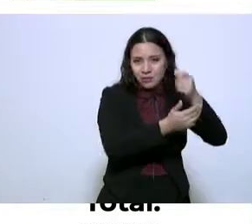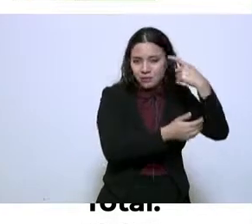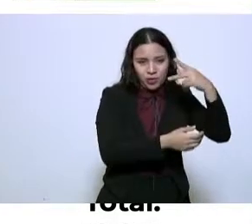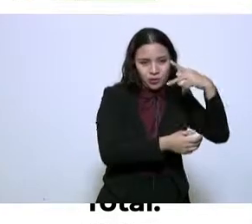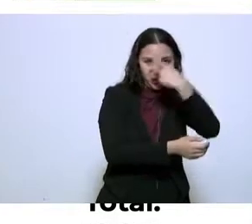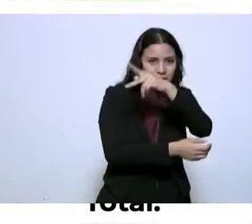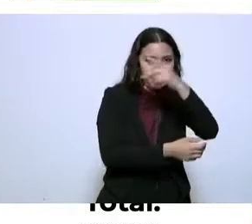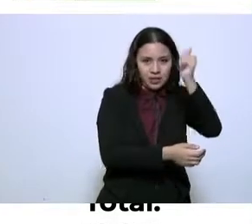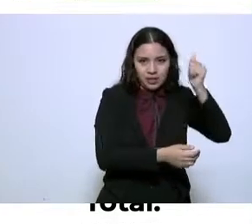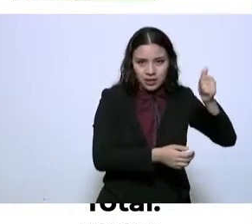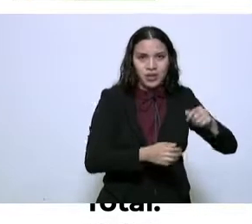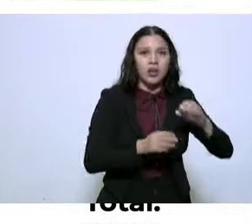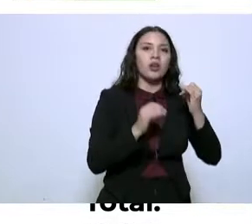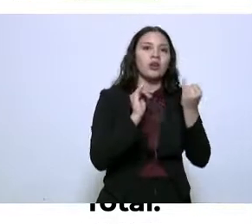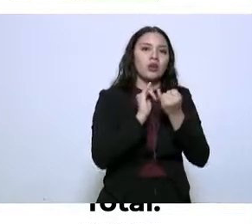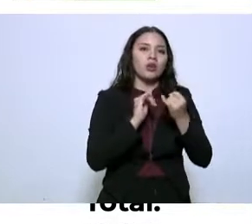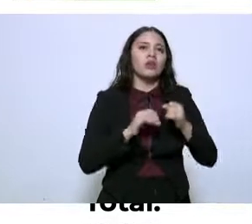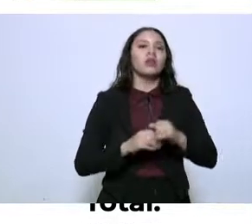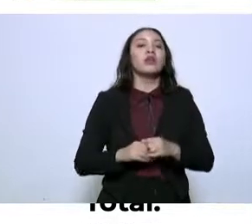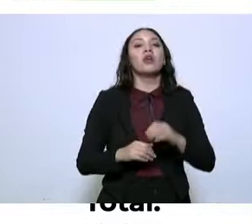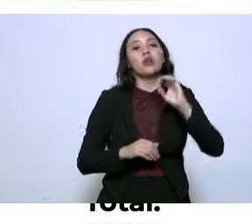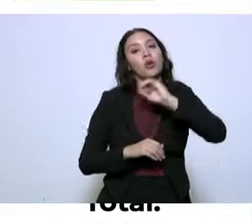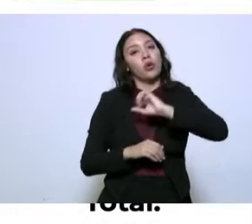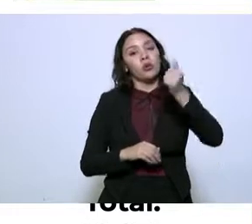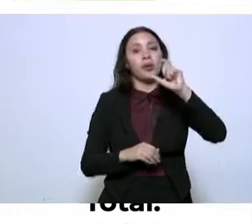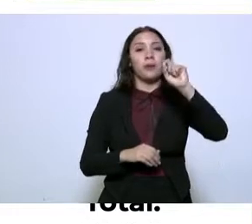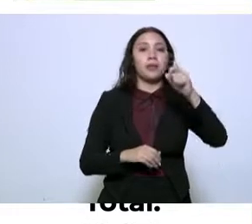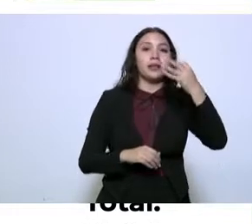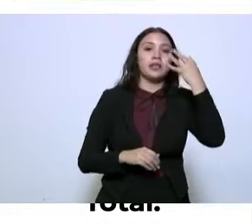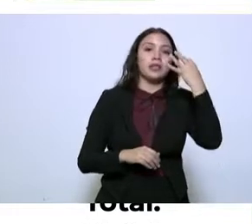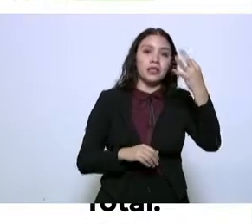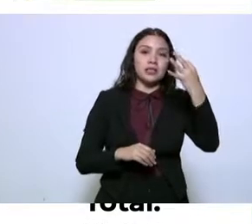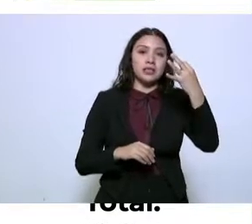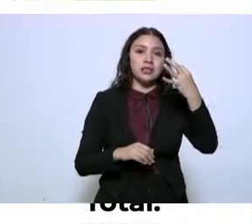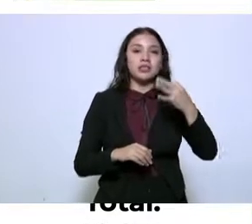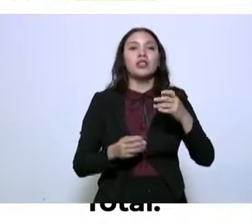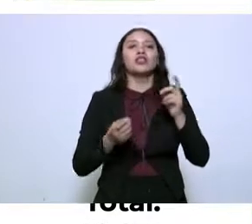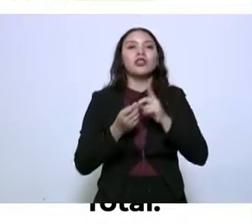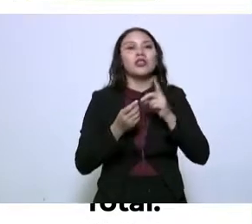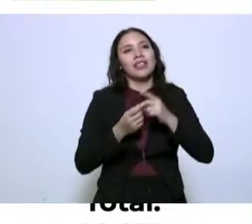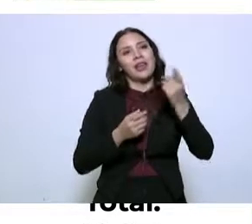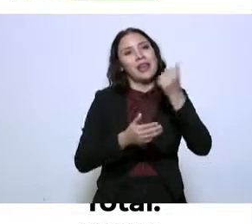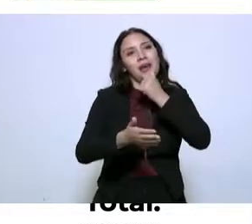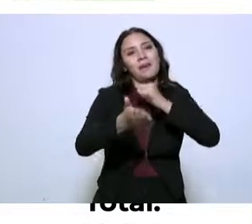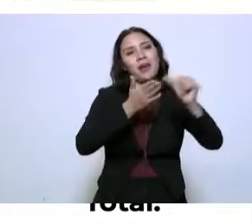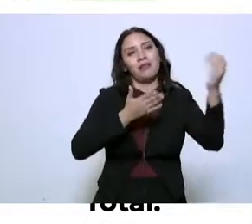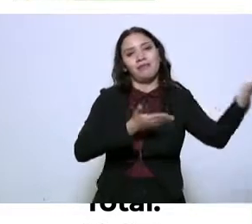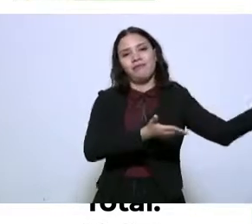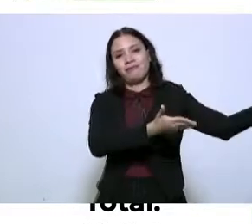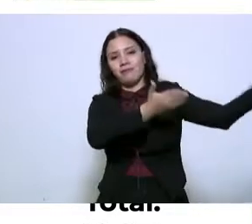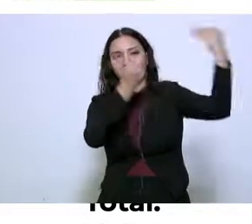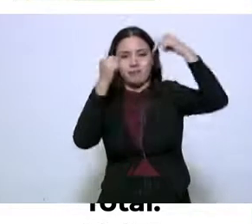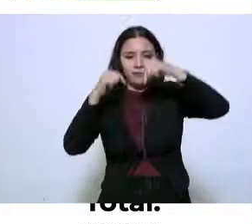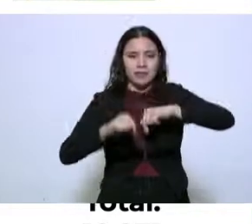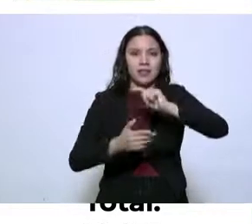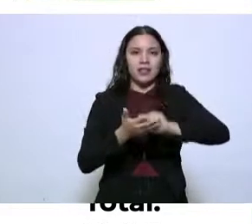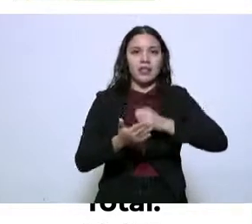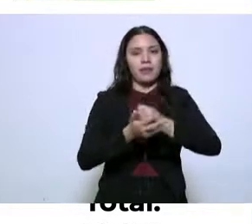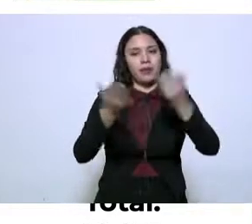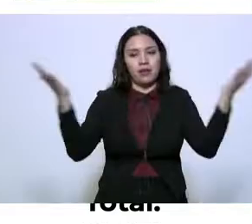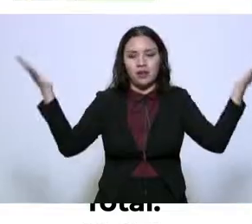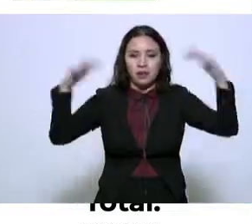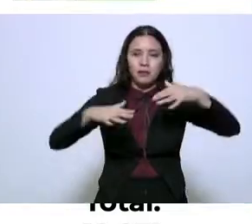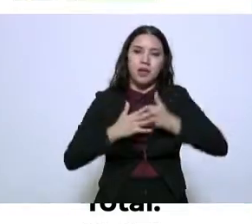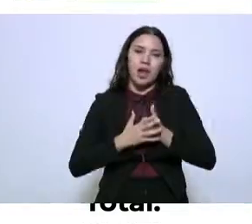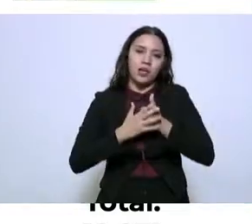que su base es aquí en el Estado, y 23 con unidades que mandamos en refuerzo aquí al